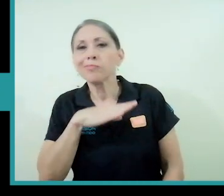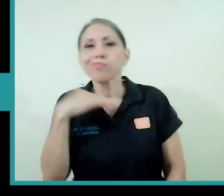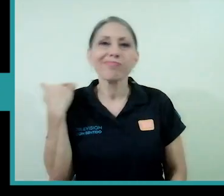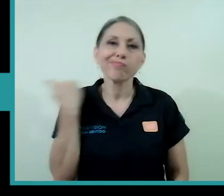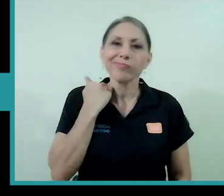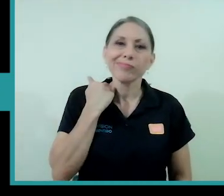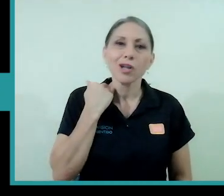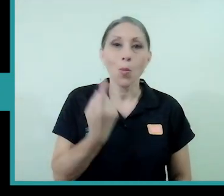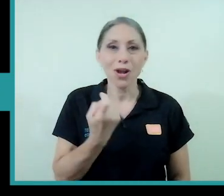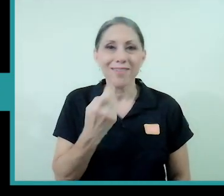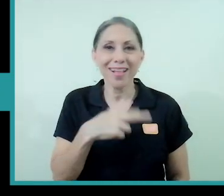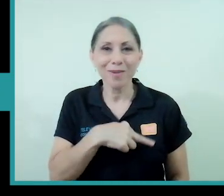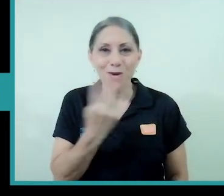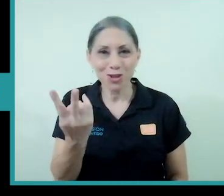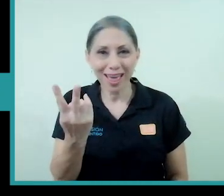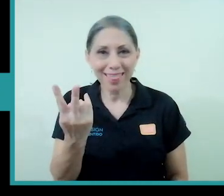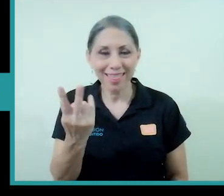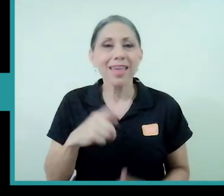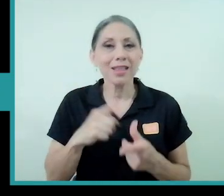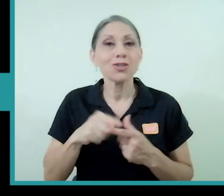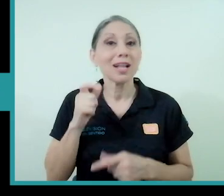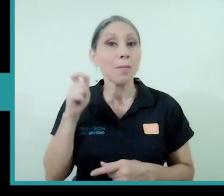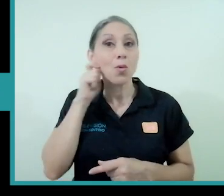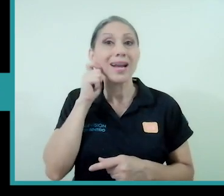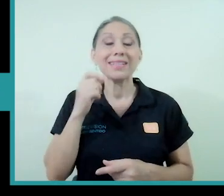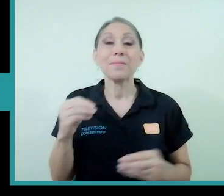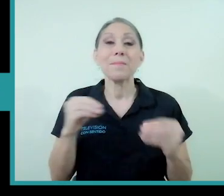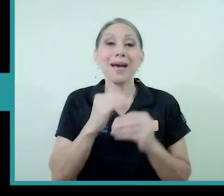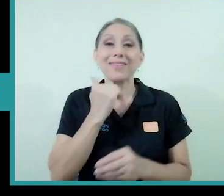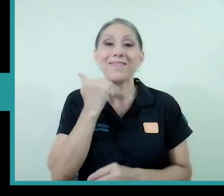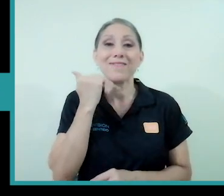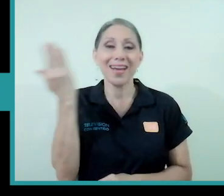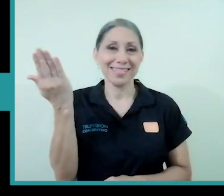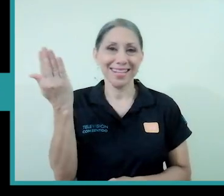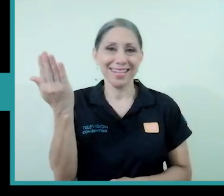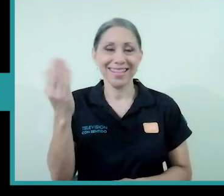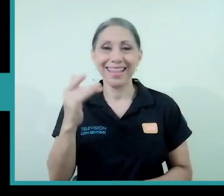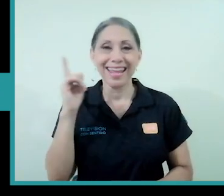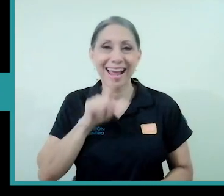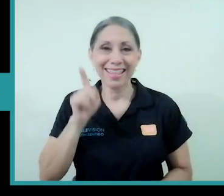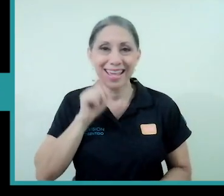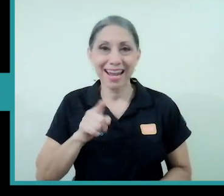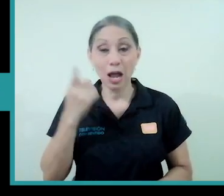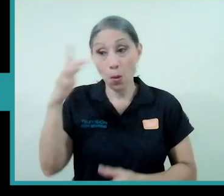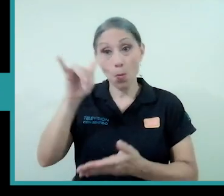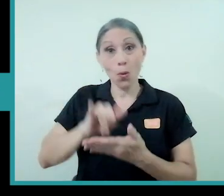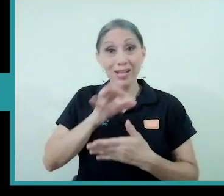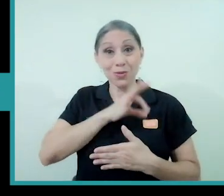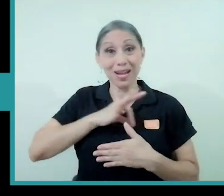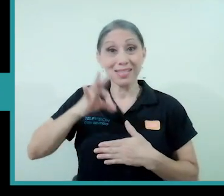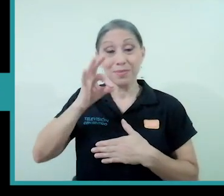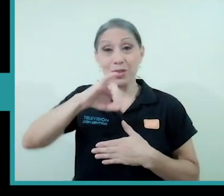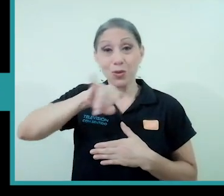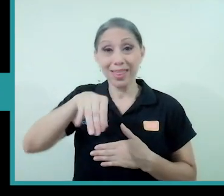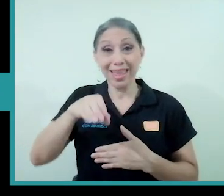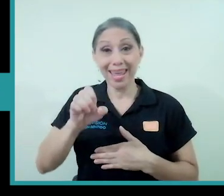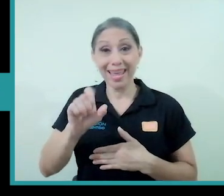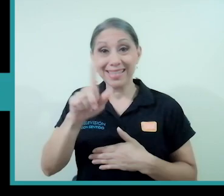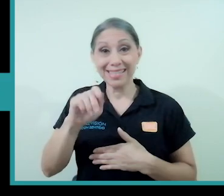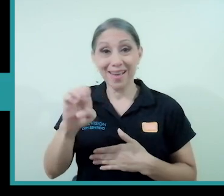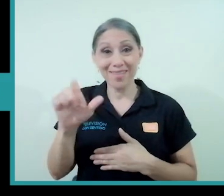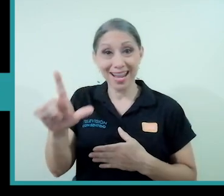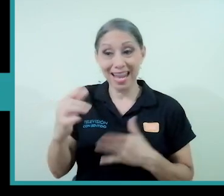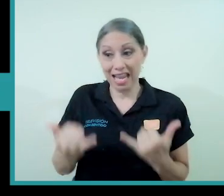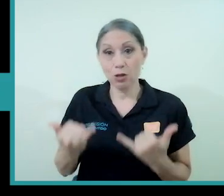fácil de engañar desde estos discursos y por eso digamos el espíritu de Jezabel en la actualidad entre estos